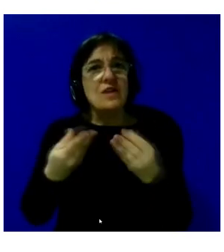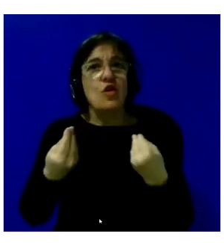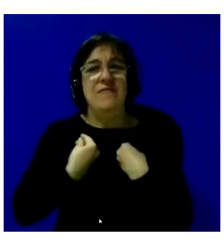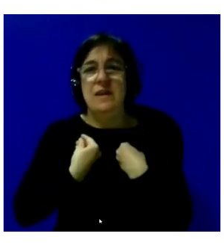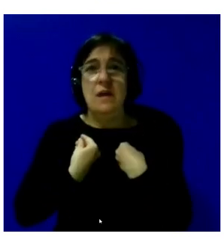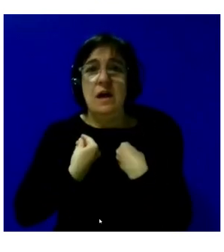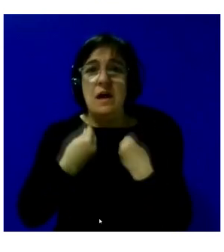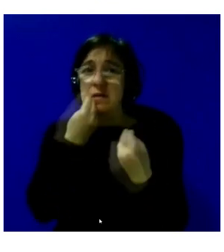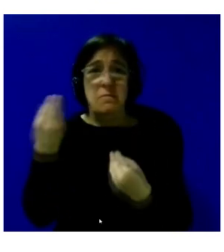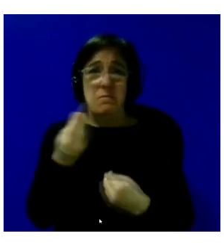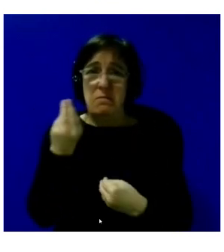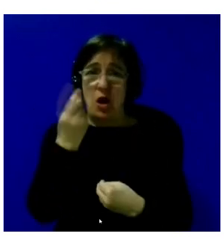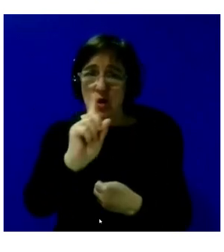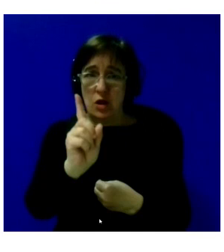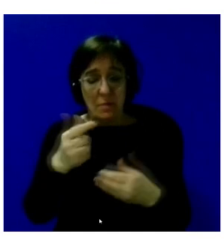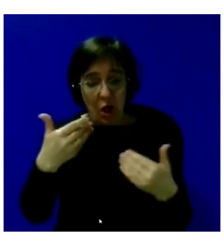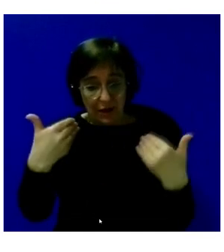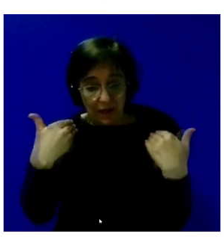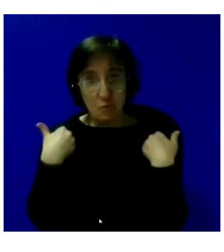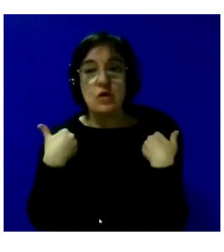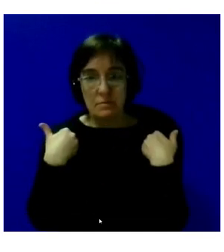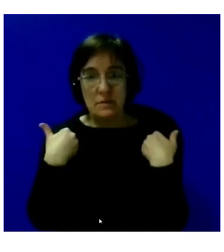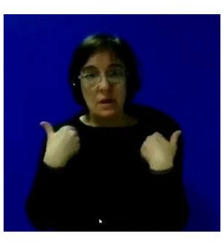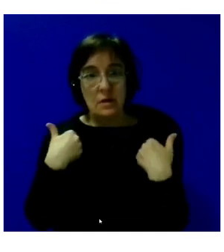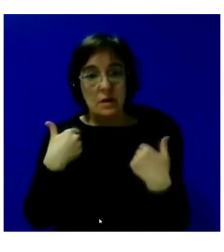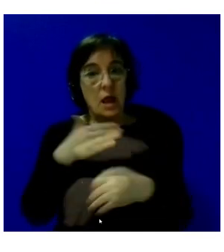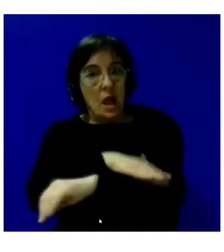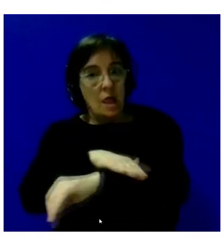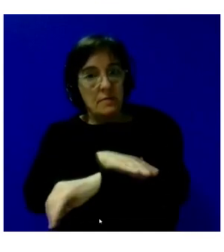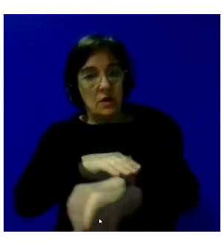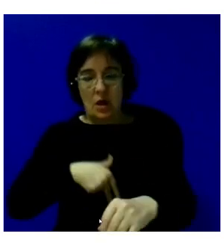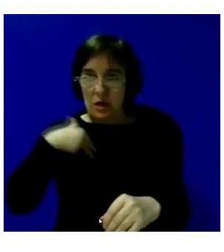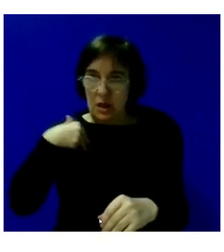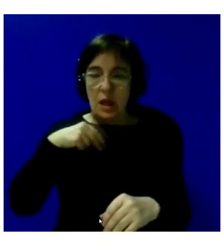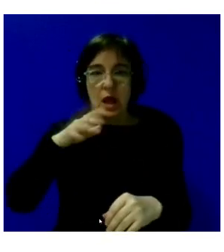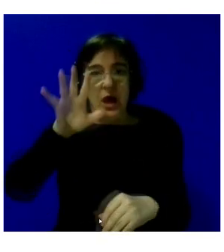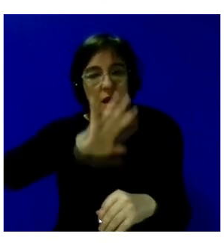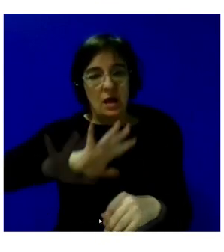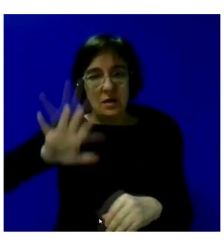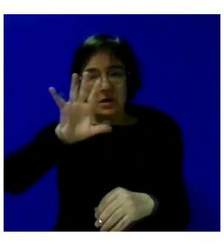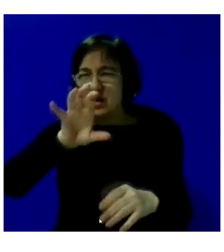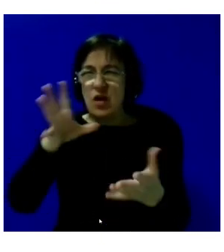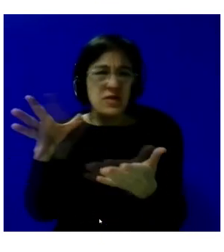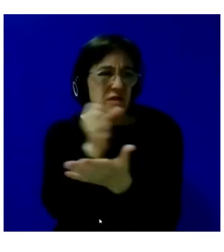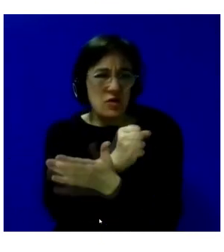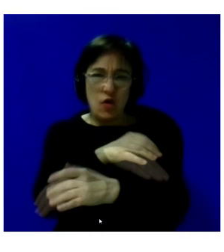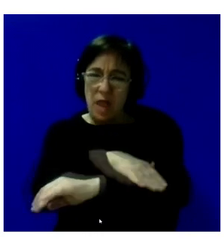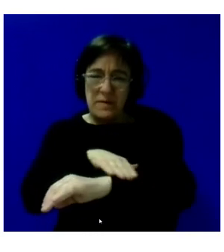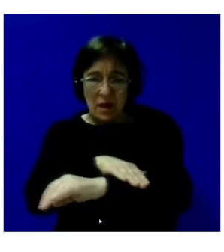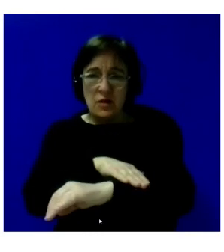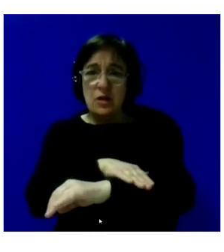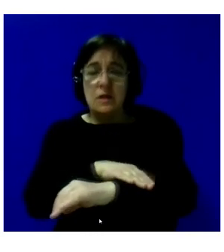sido las mejores. Pero es responsabilidad de la Administración General del Estado, de toda la Administración, por supuesto,